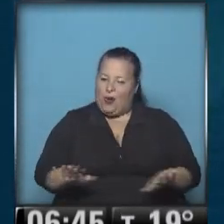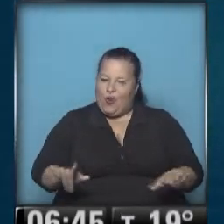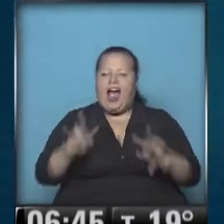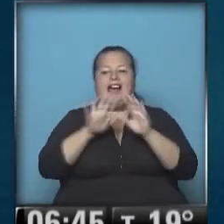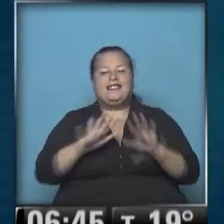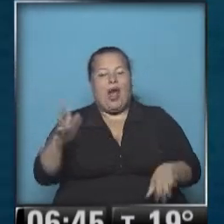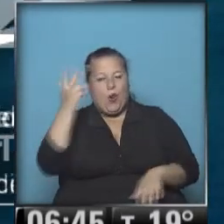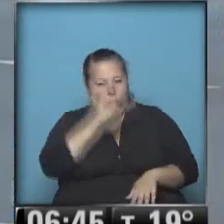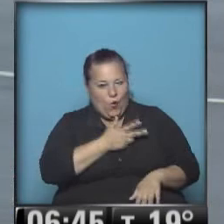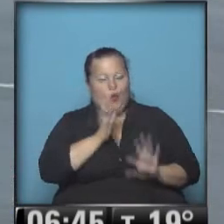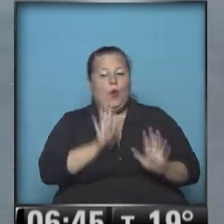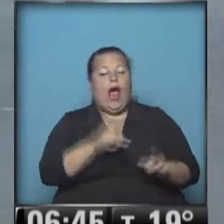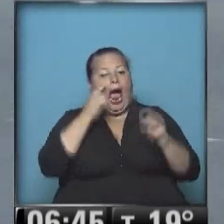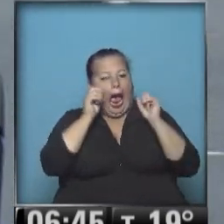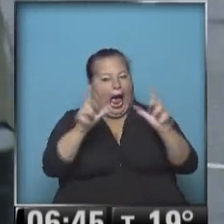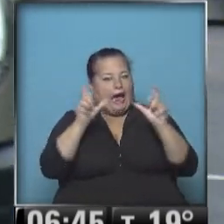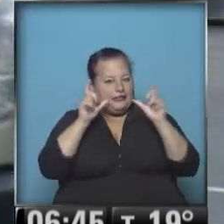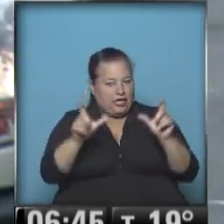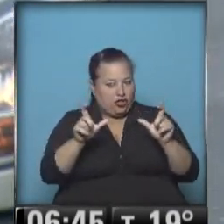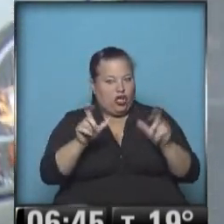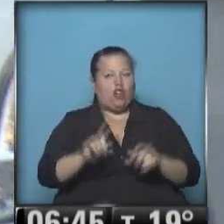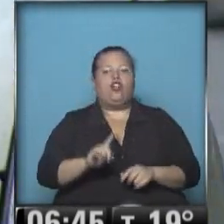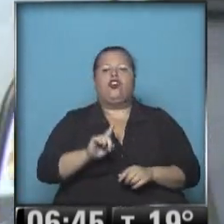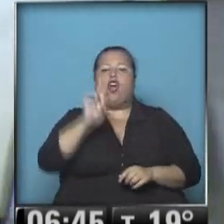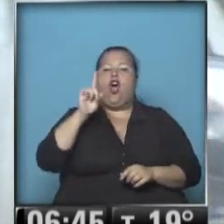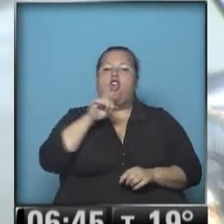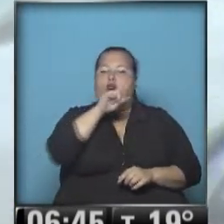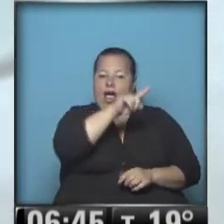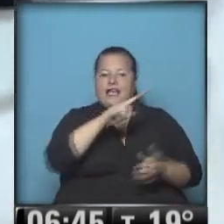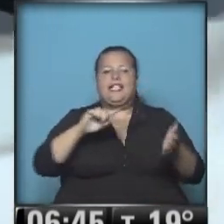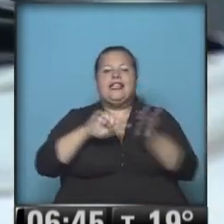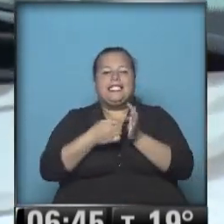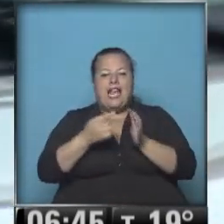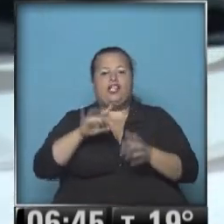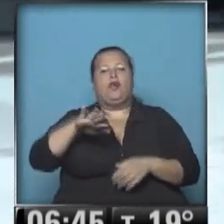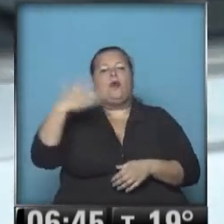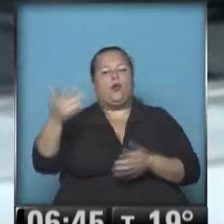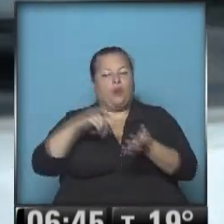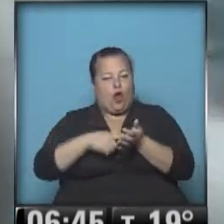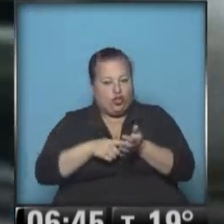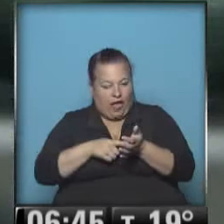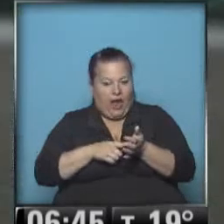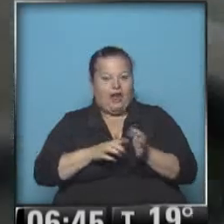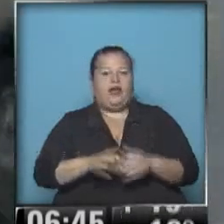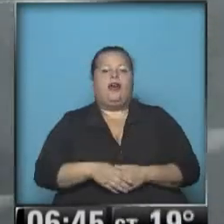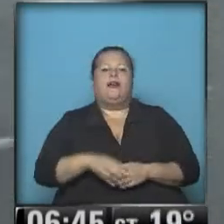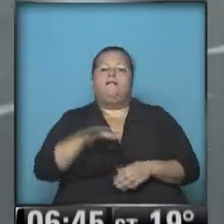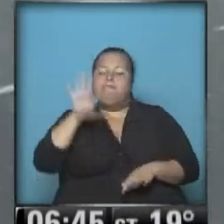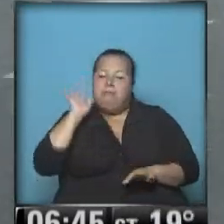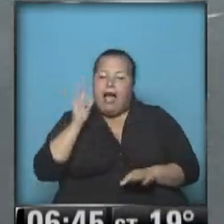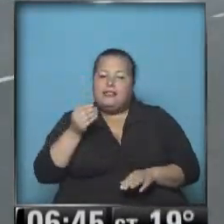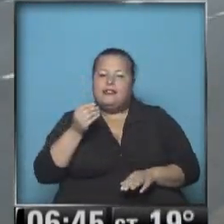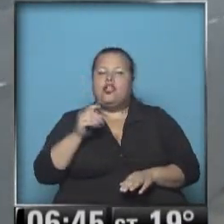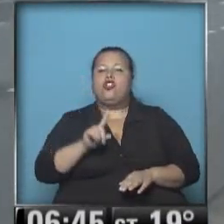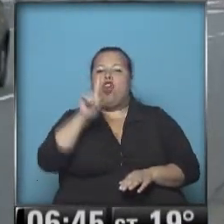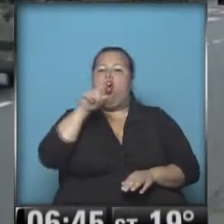Hasta luego, Hugo. Estén atentísimos en el noroeste y en el centro de la provincia de Buenos Aires, particularmente